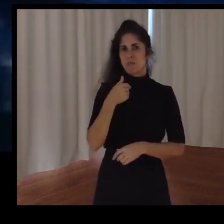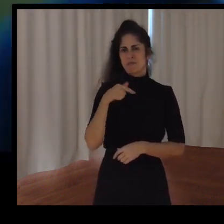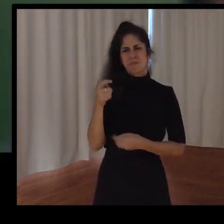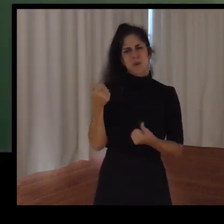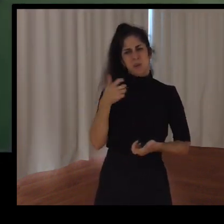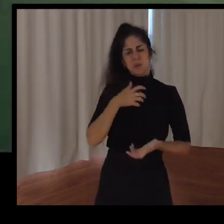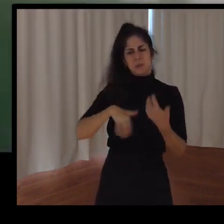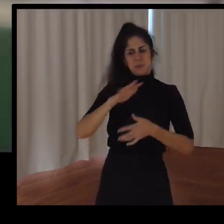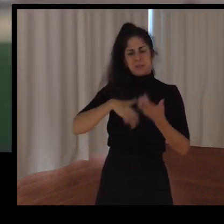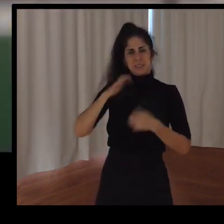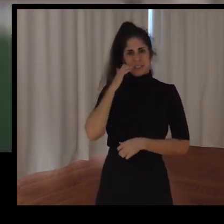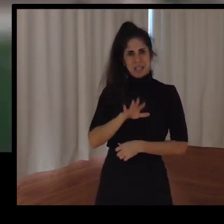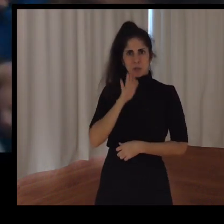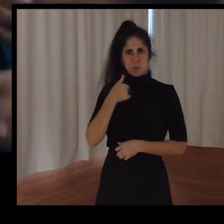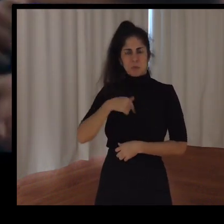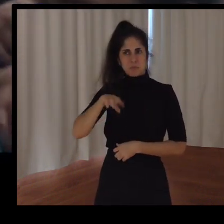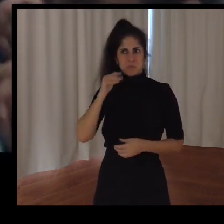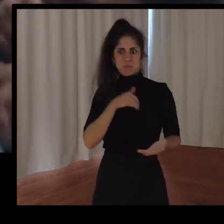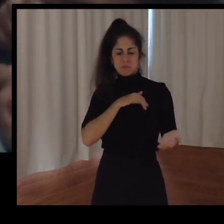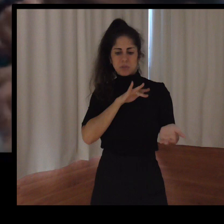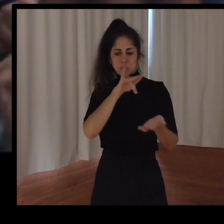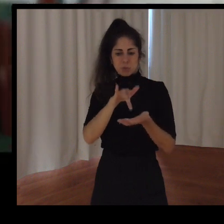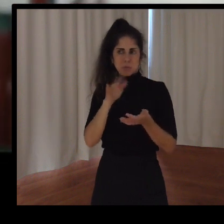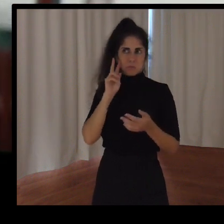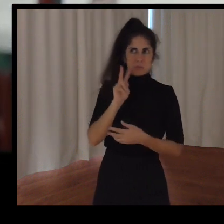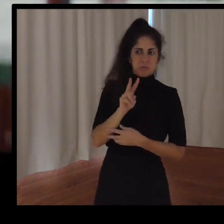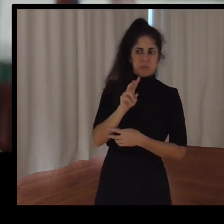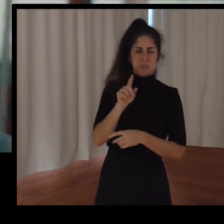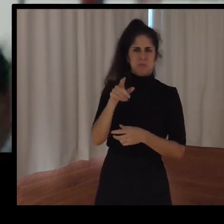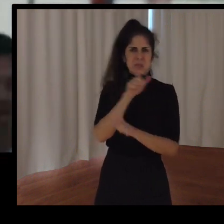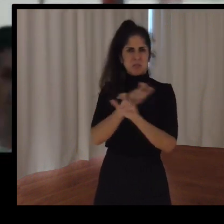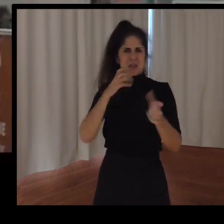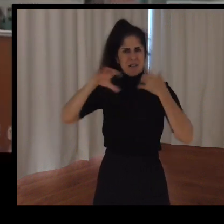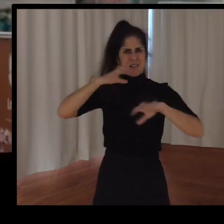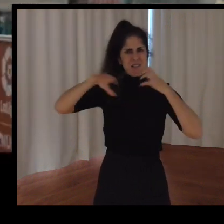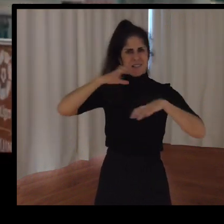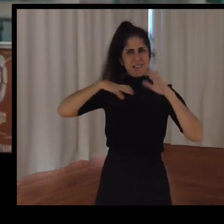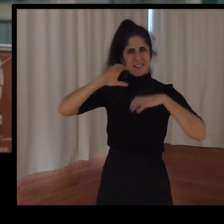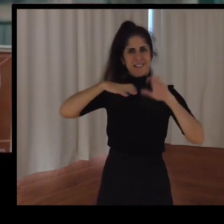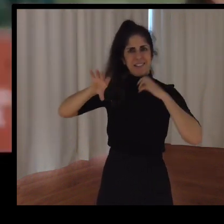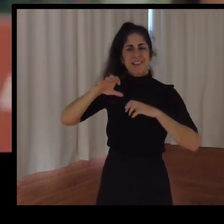Puyol... Y fue... todos los chavales se volcaron hacia él, Puyol se volcó hacia los chavales, pasó por todos los campos, les